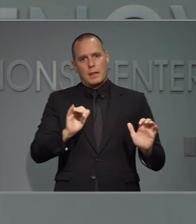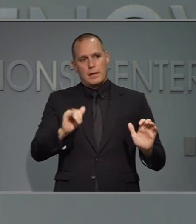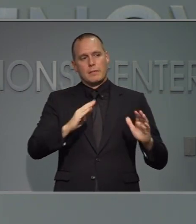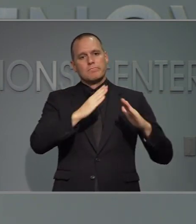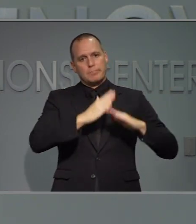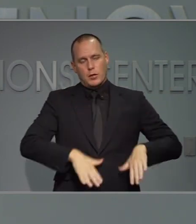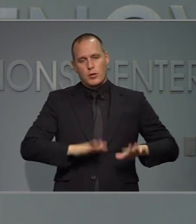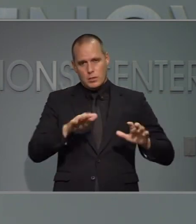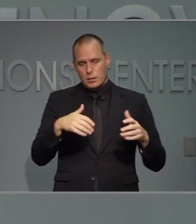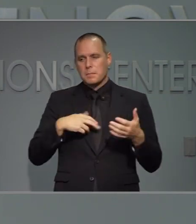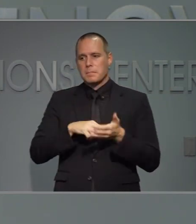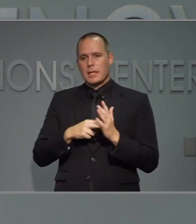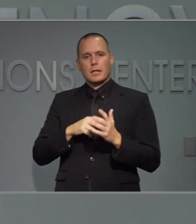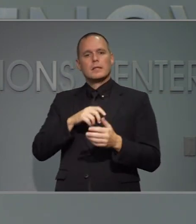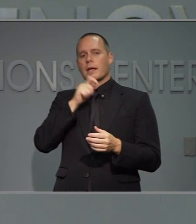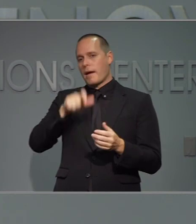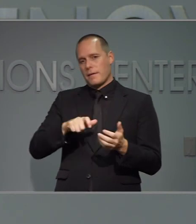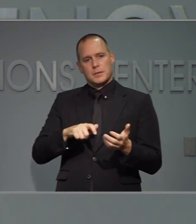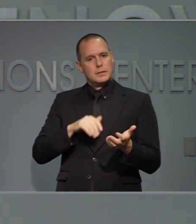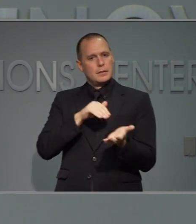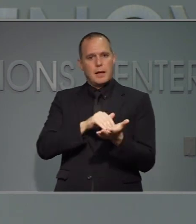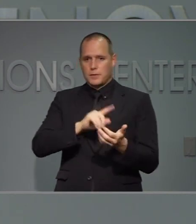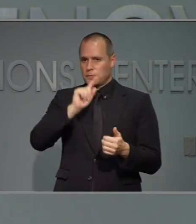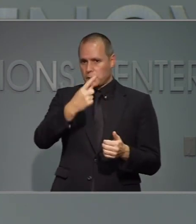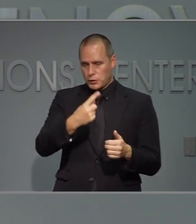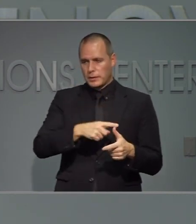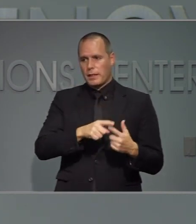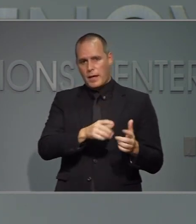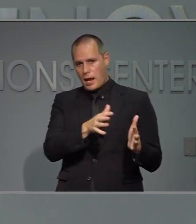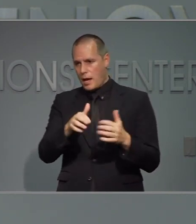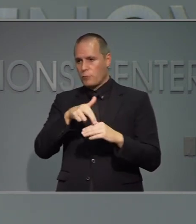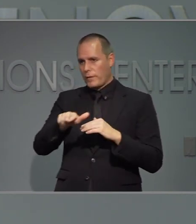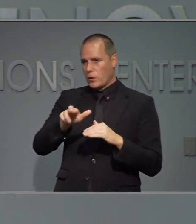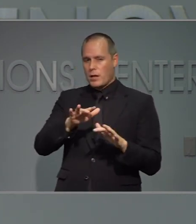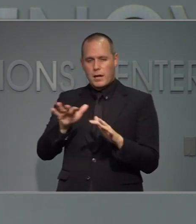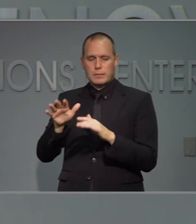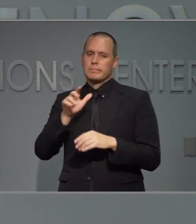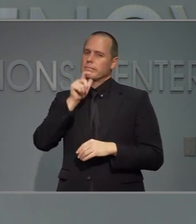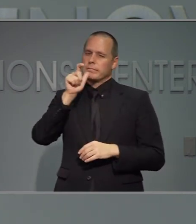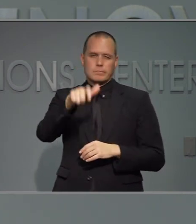busquen estos sitios donde gratuitamente se pueden hacer una prueba y no es necesario que vayan al doctor.